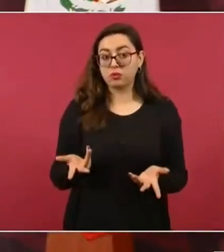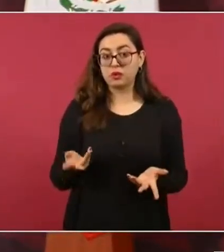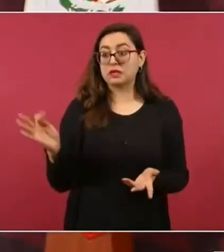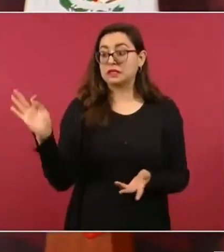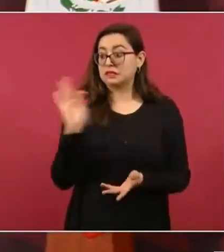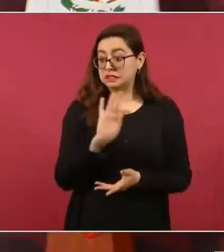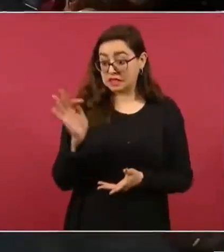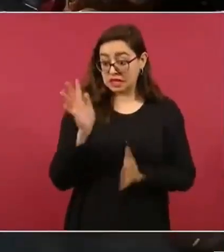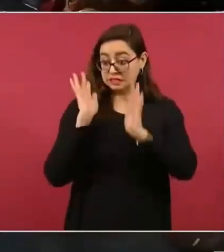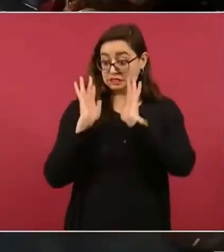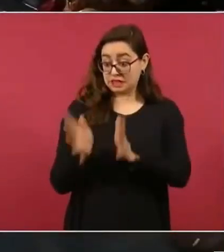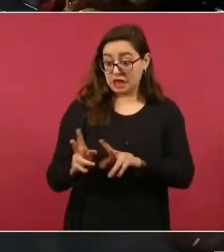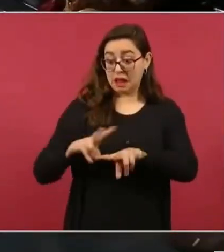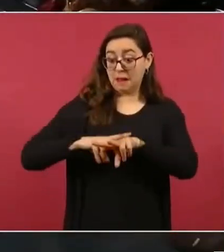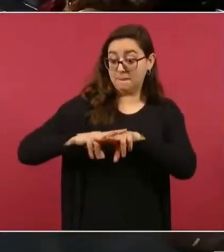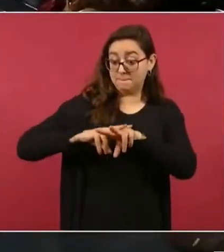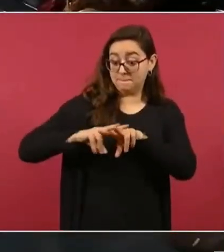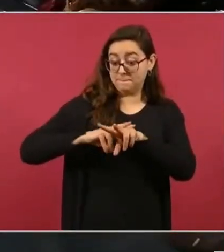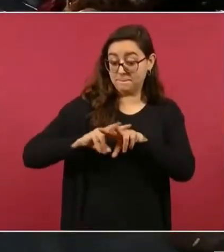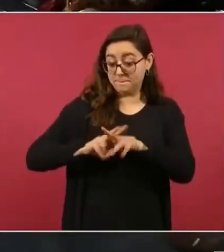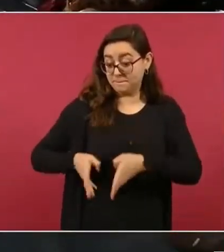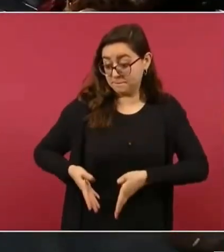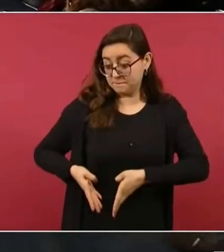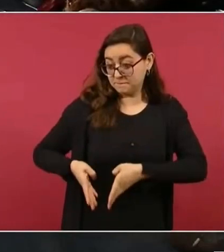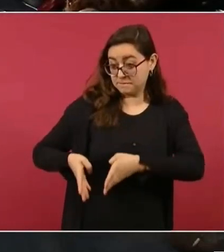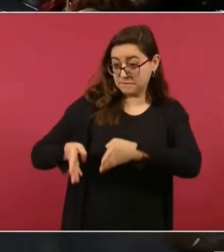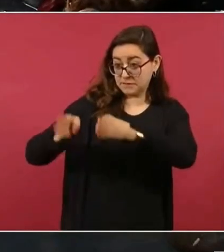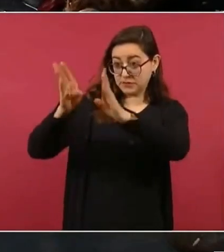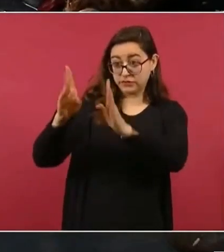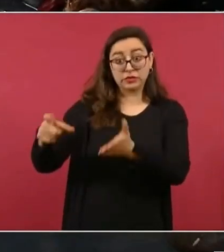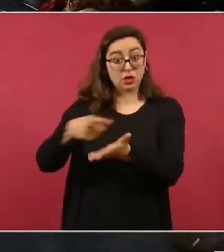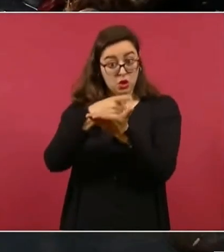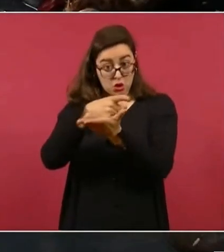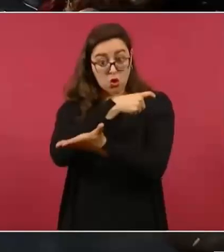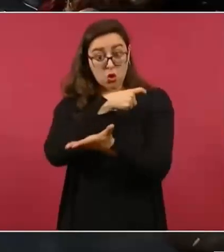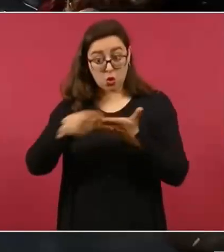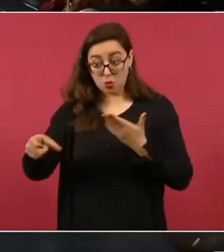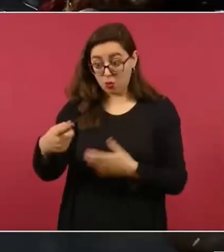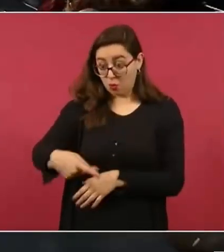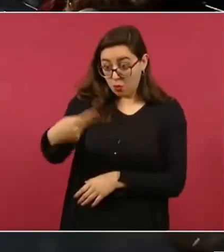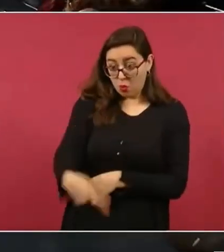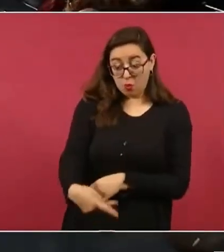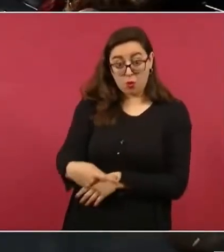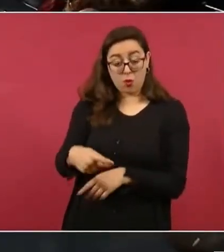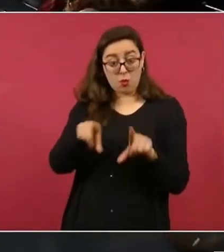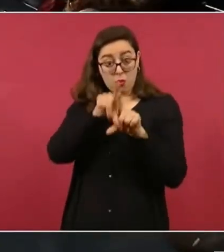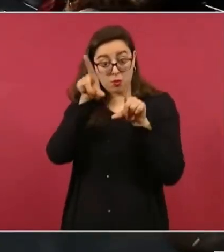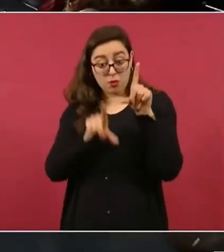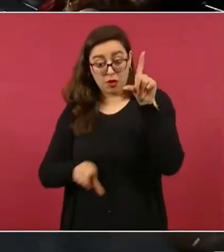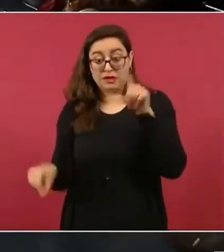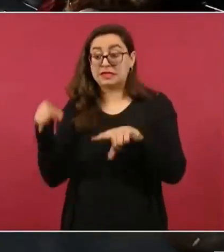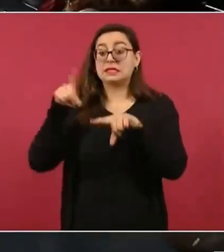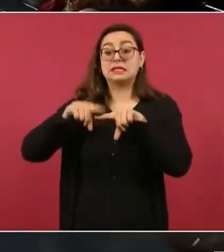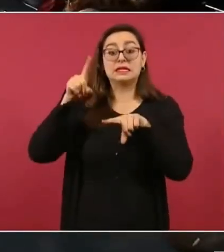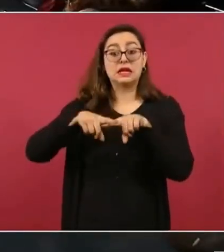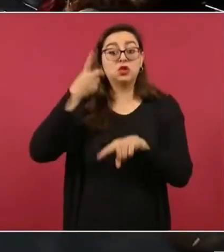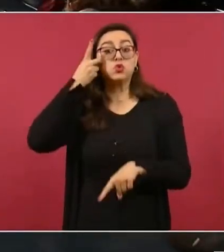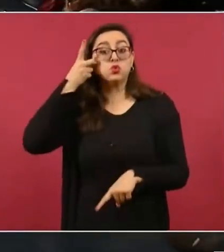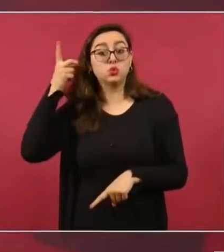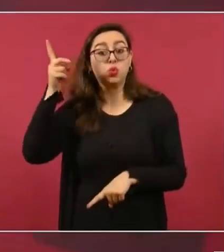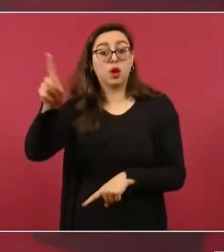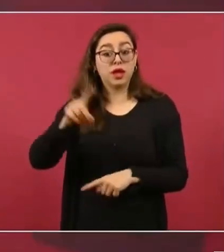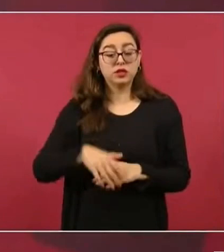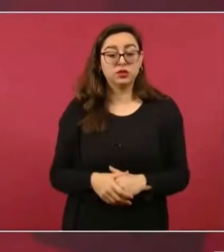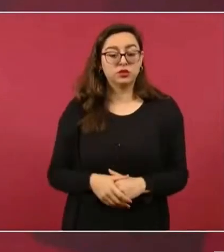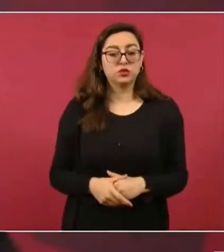del derecho de vía, les he estado pidiendo a Jorge Nuño de Comunicaciones